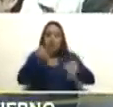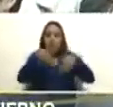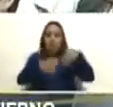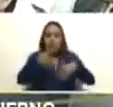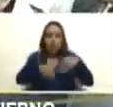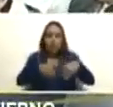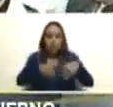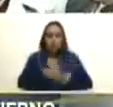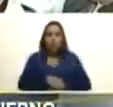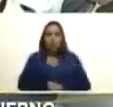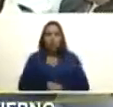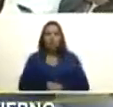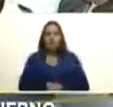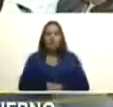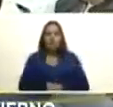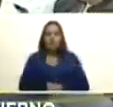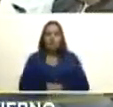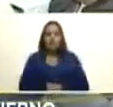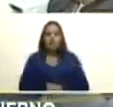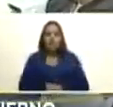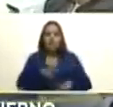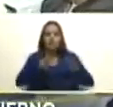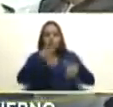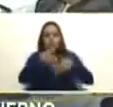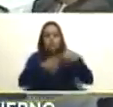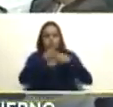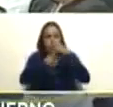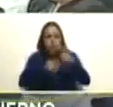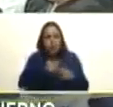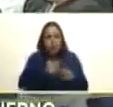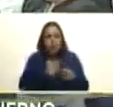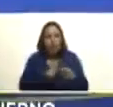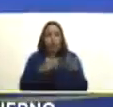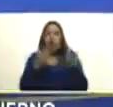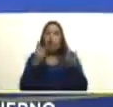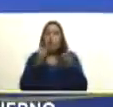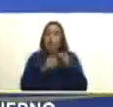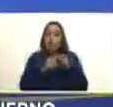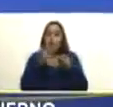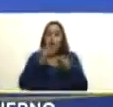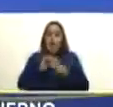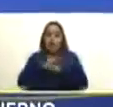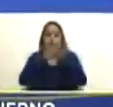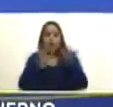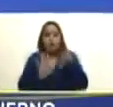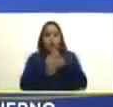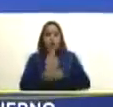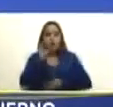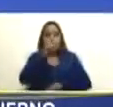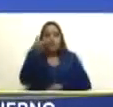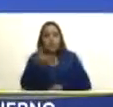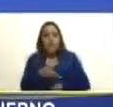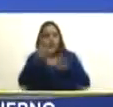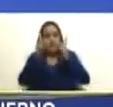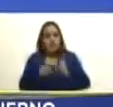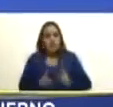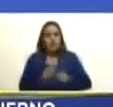en el referéndum hubo referéndum que fueron muy contundentes en los porcentajes de decisión